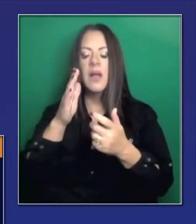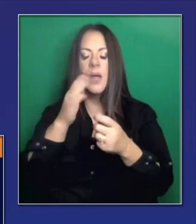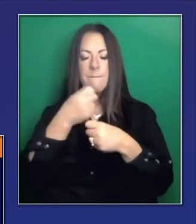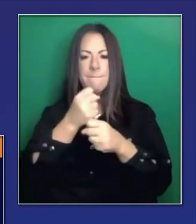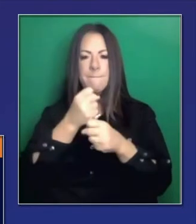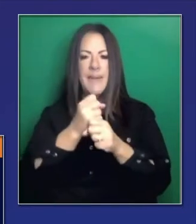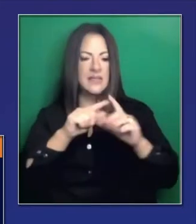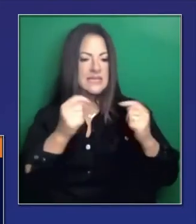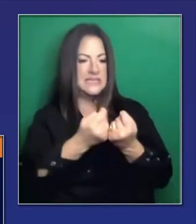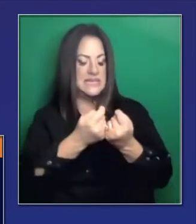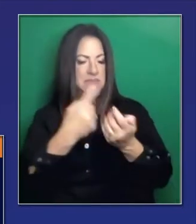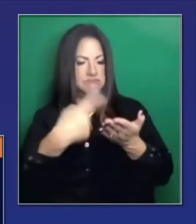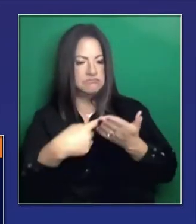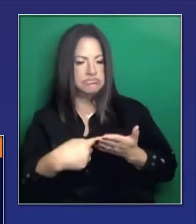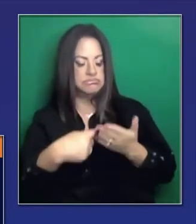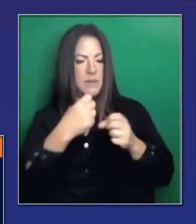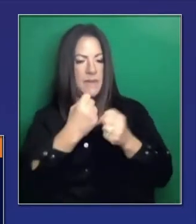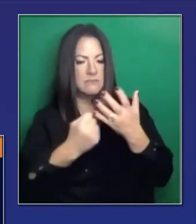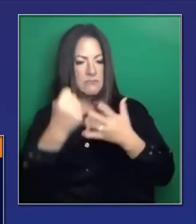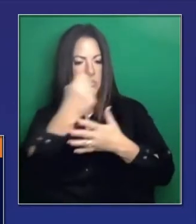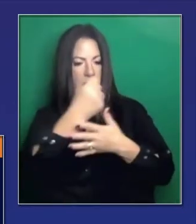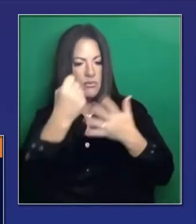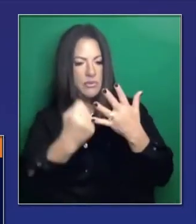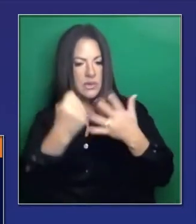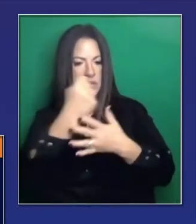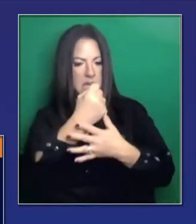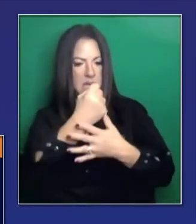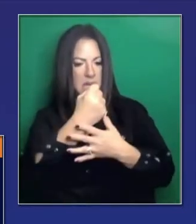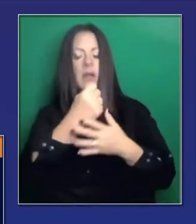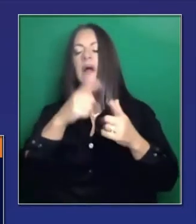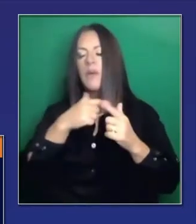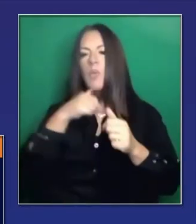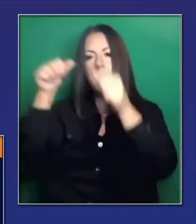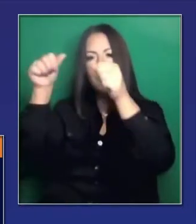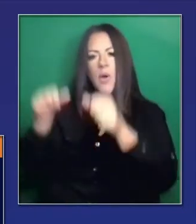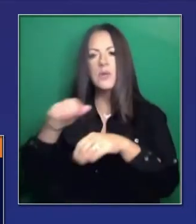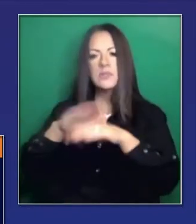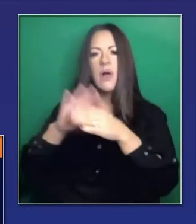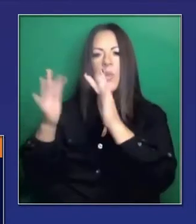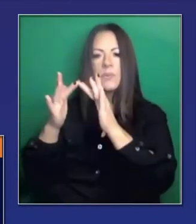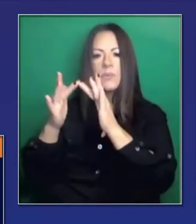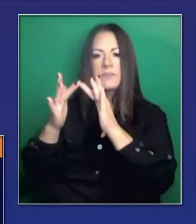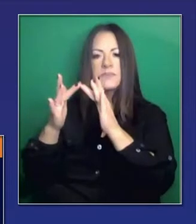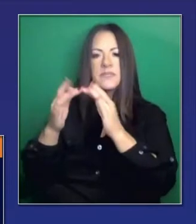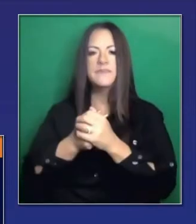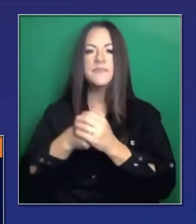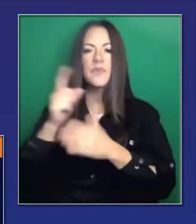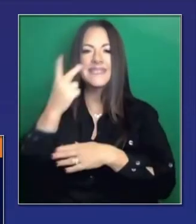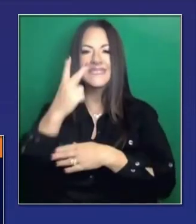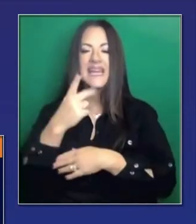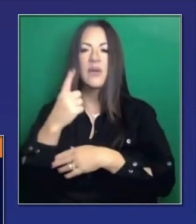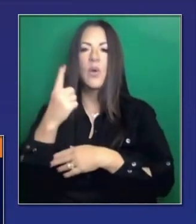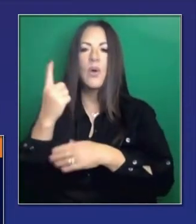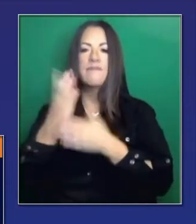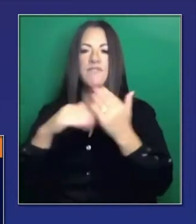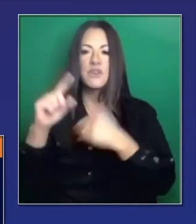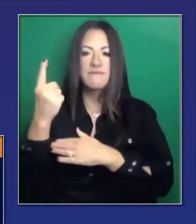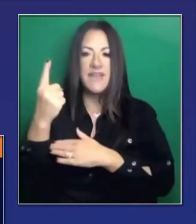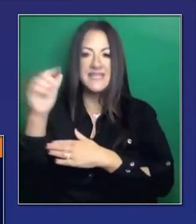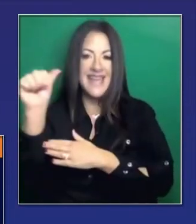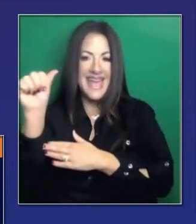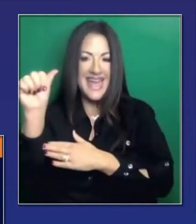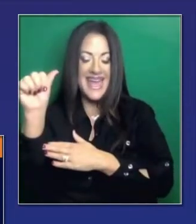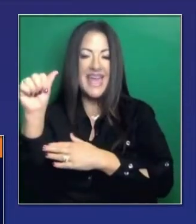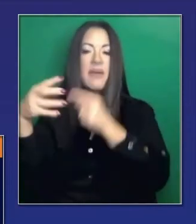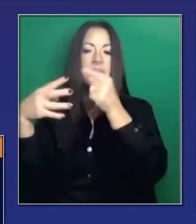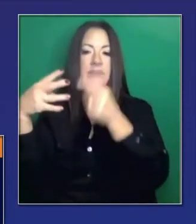miércoles. En un momento hablaremos de esto. Pero aquí vemos los niveles para esa fase 1B. Y ahí pueden ver quién recibirá